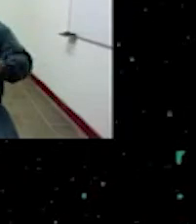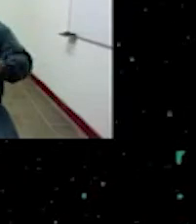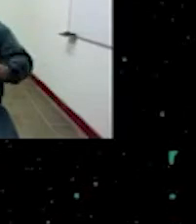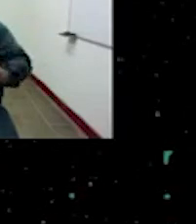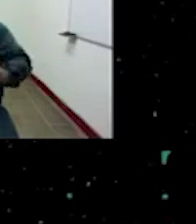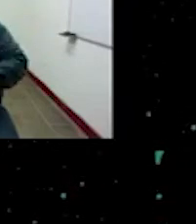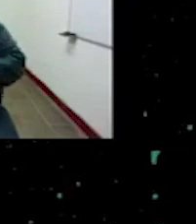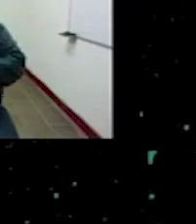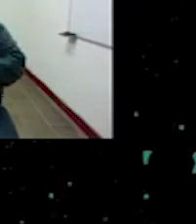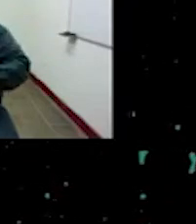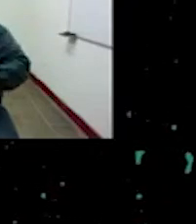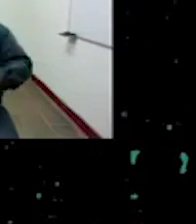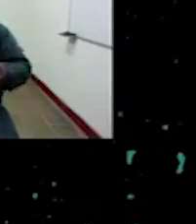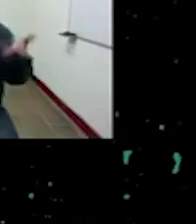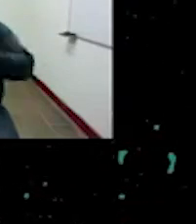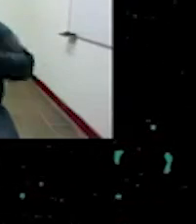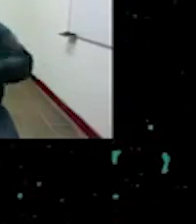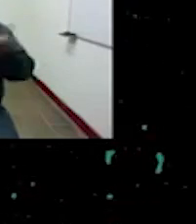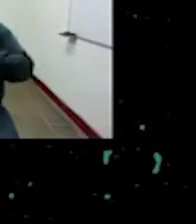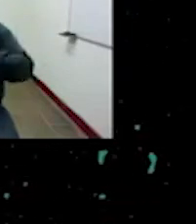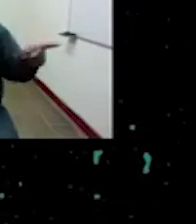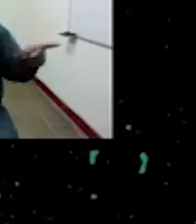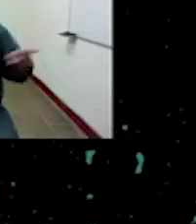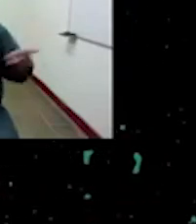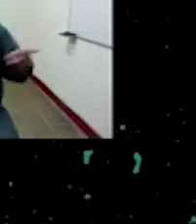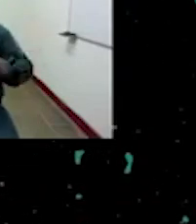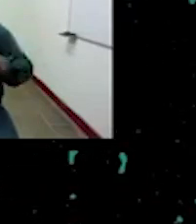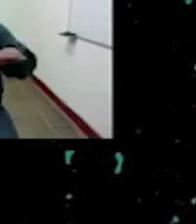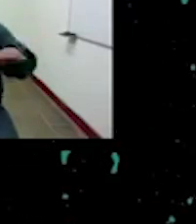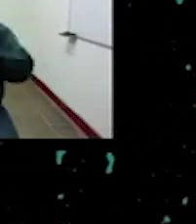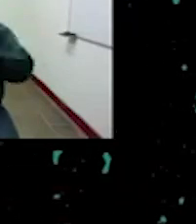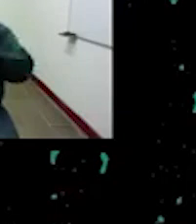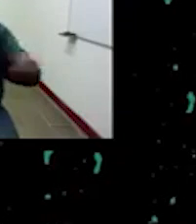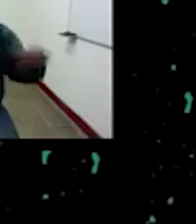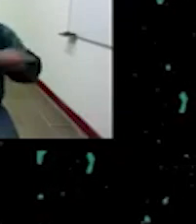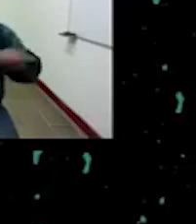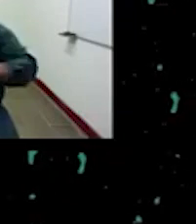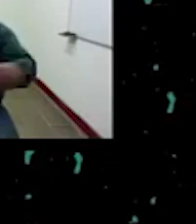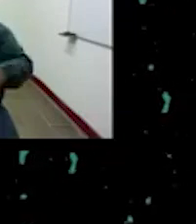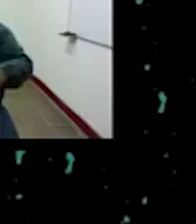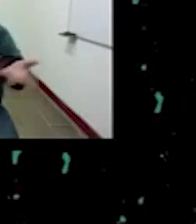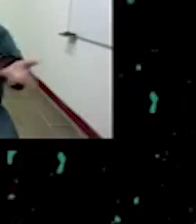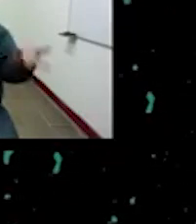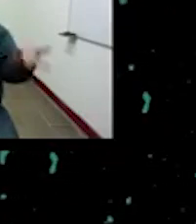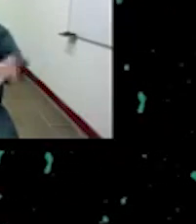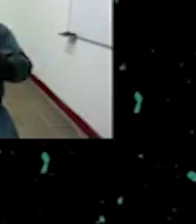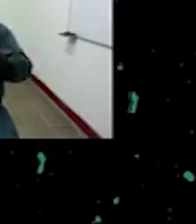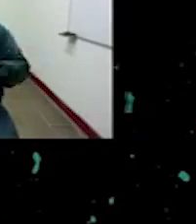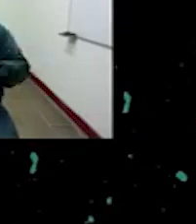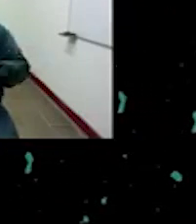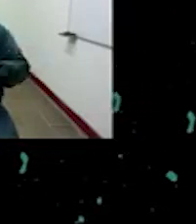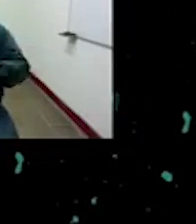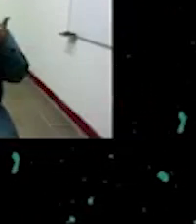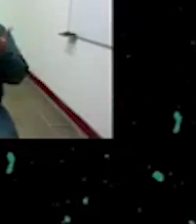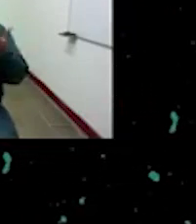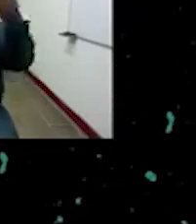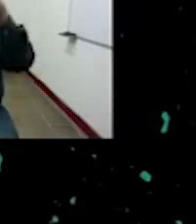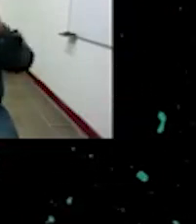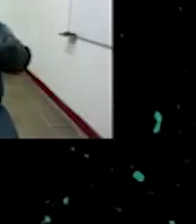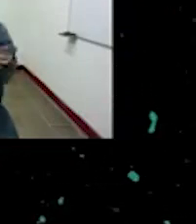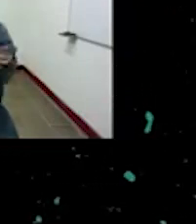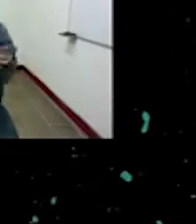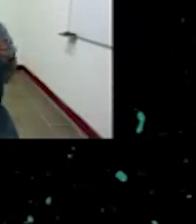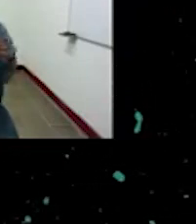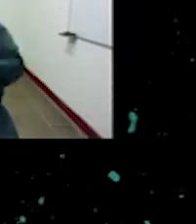compartiendo y hablando un poco con los compañeros y las compañeras, porque es bien importante escucharles también,